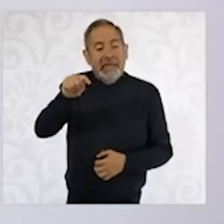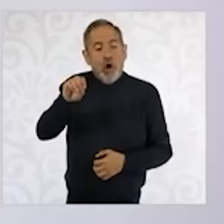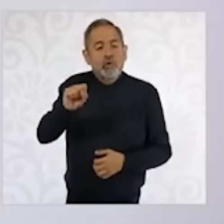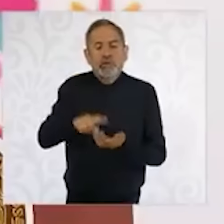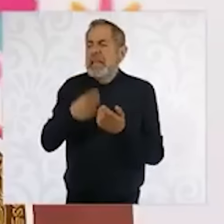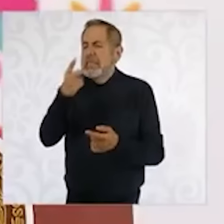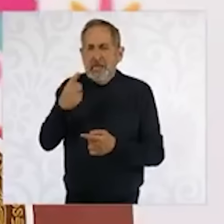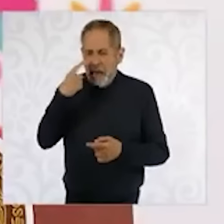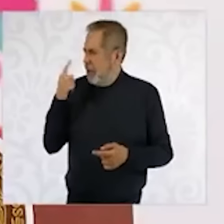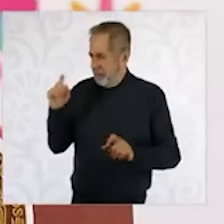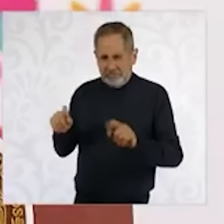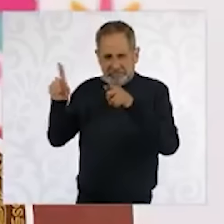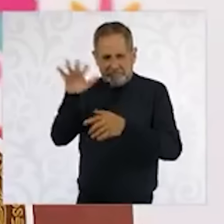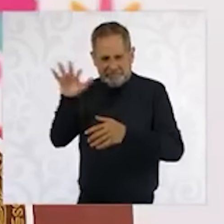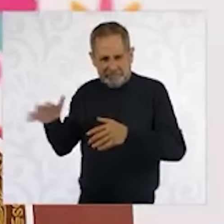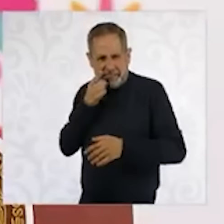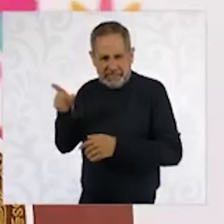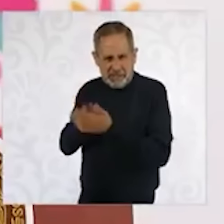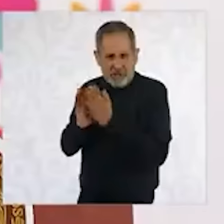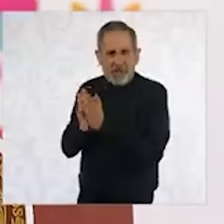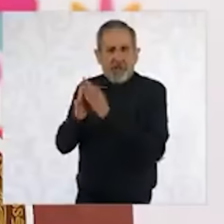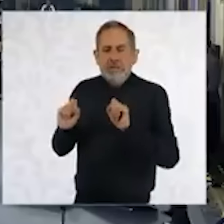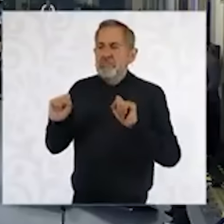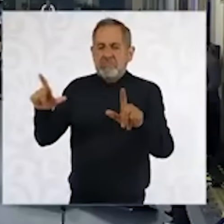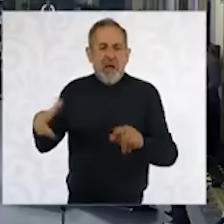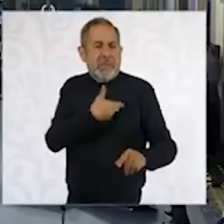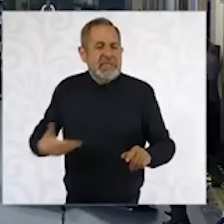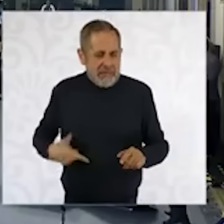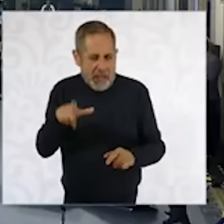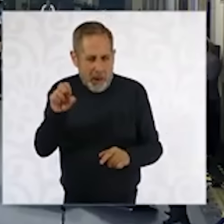A ver si lo tienen por ahí. El presidente lo puso aquí varias veces.